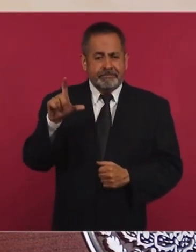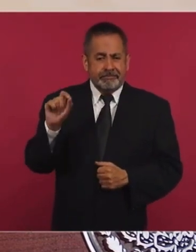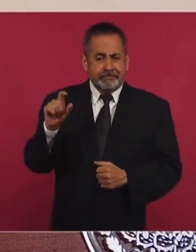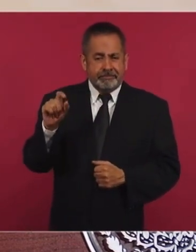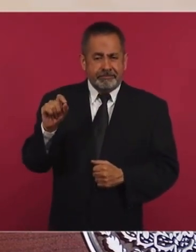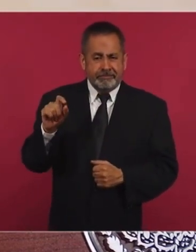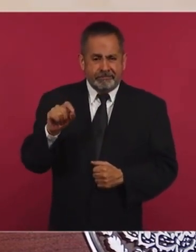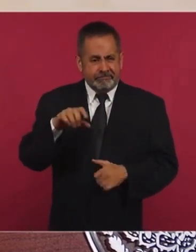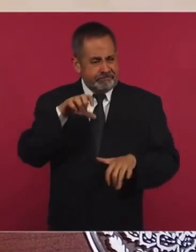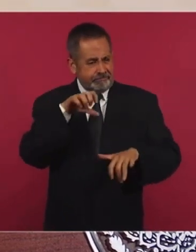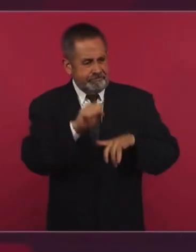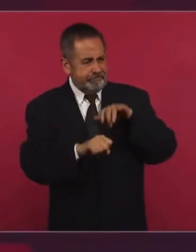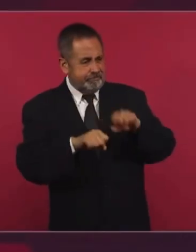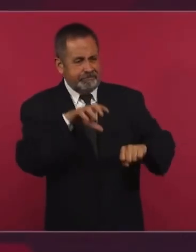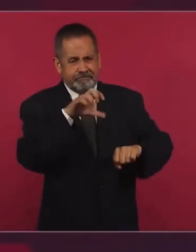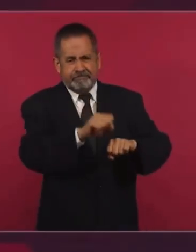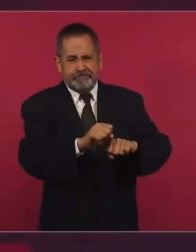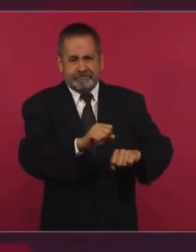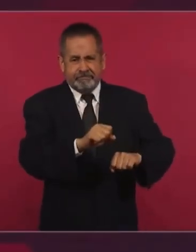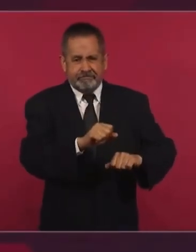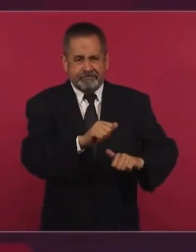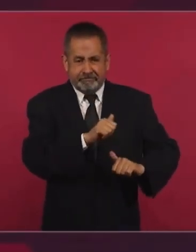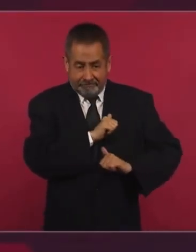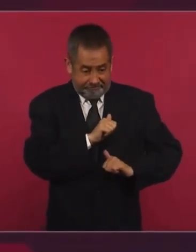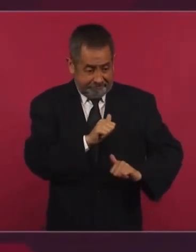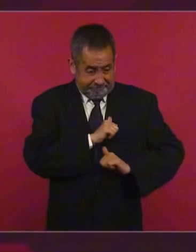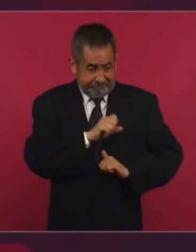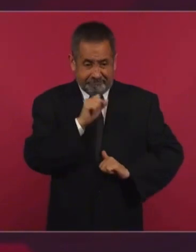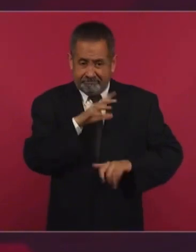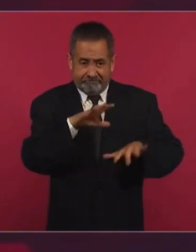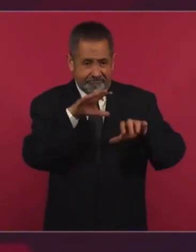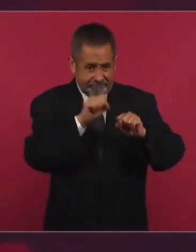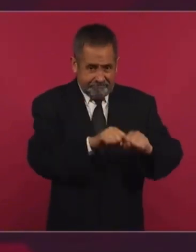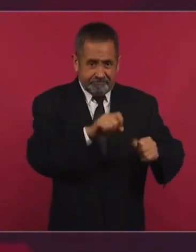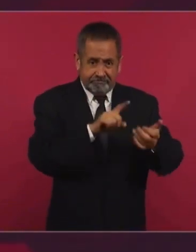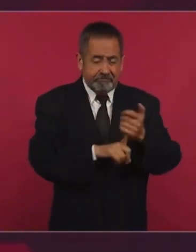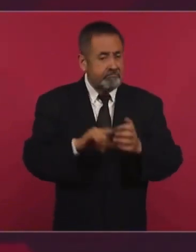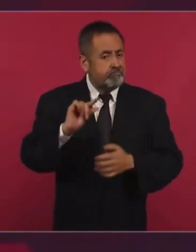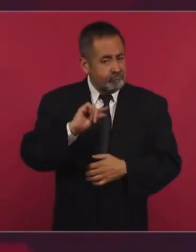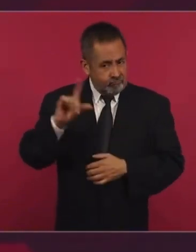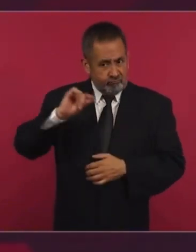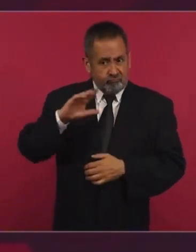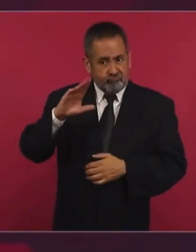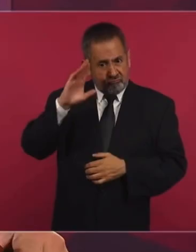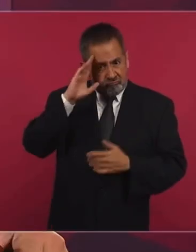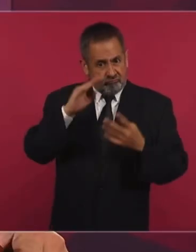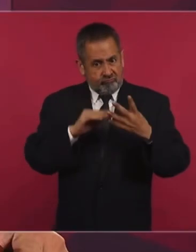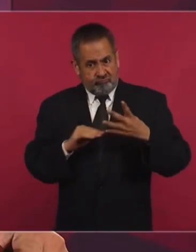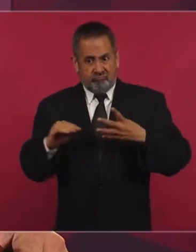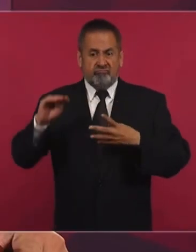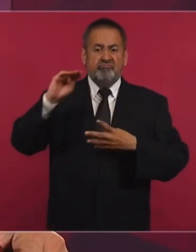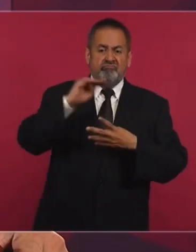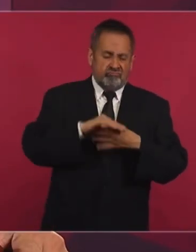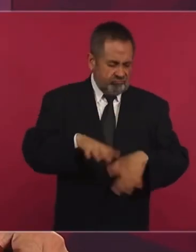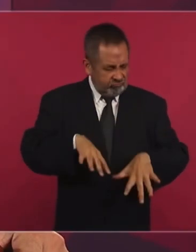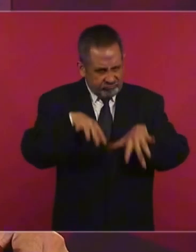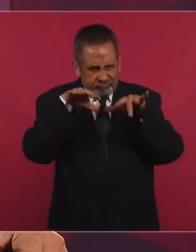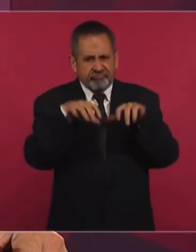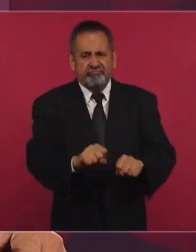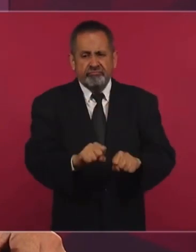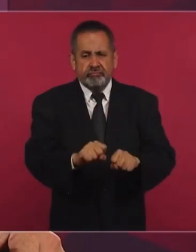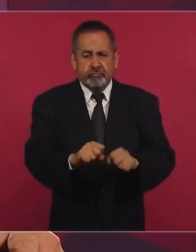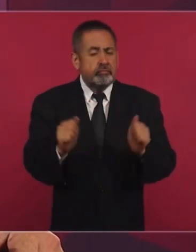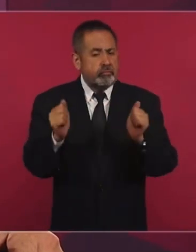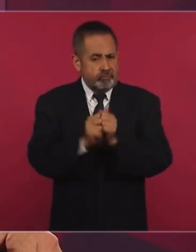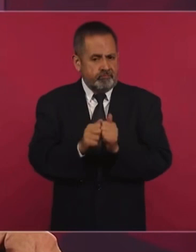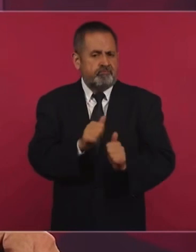detenidos y autoridades del más alto nivel y